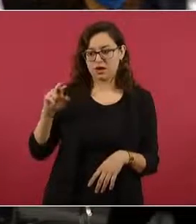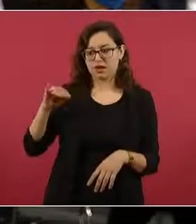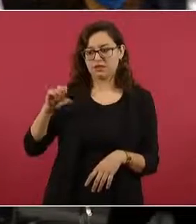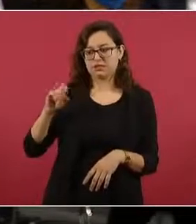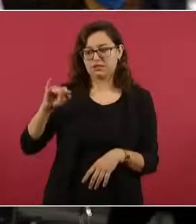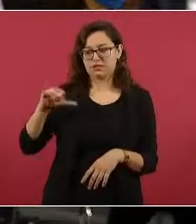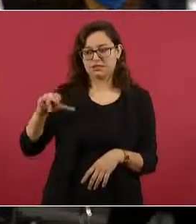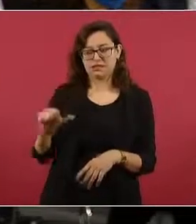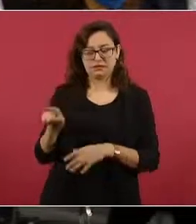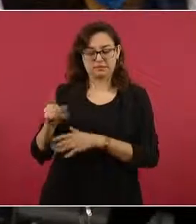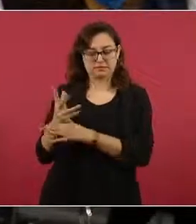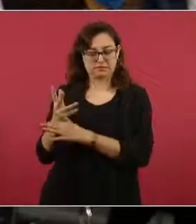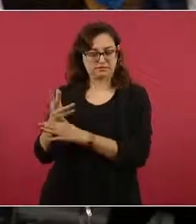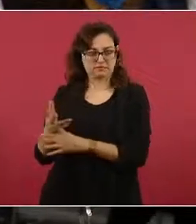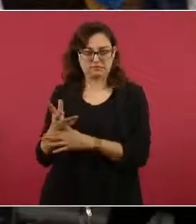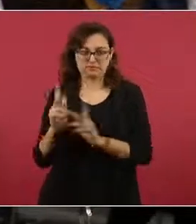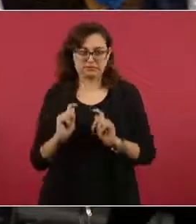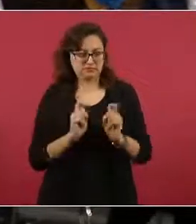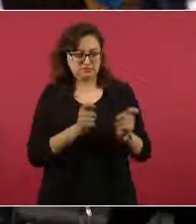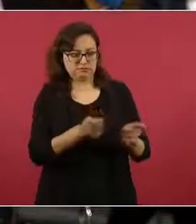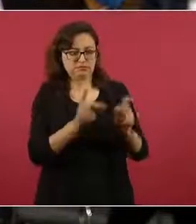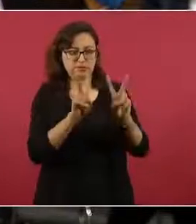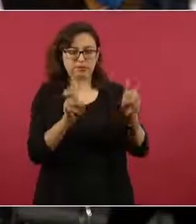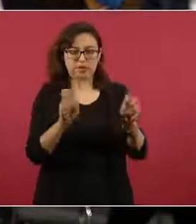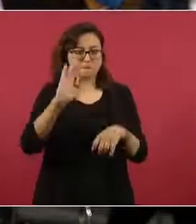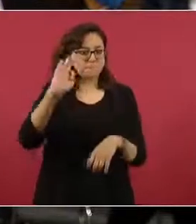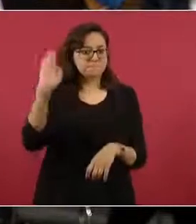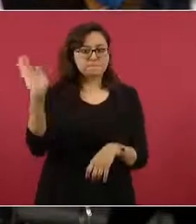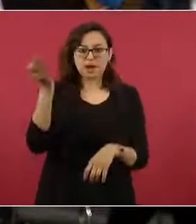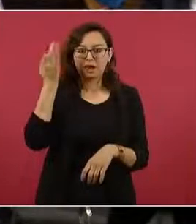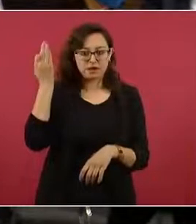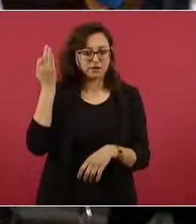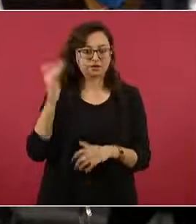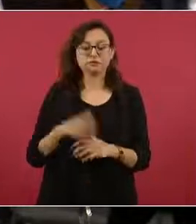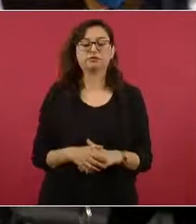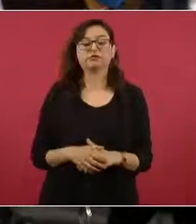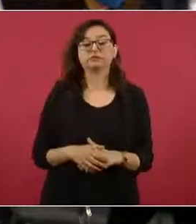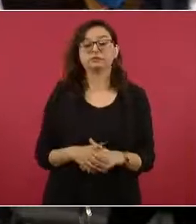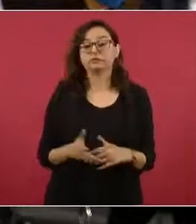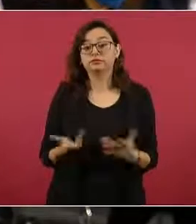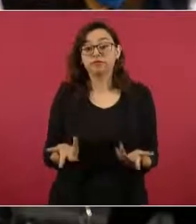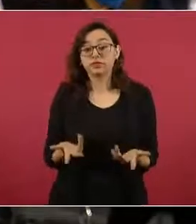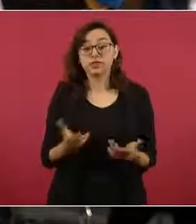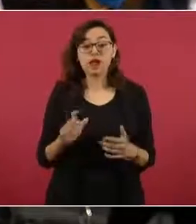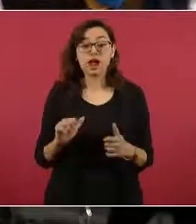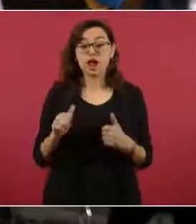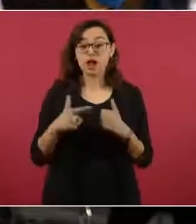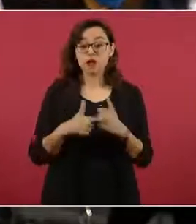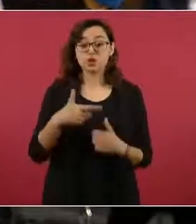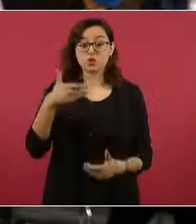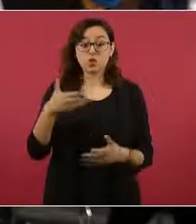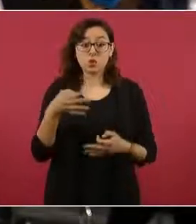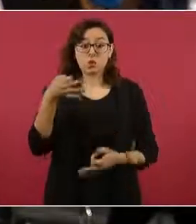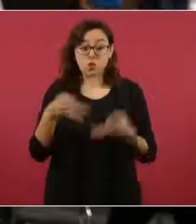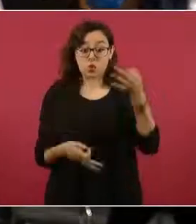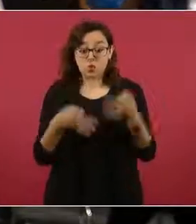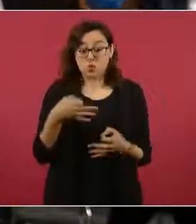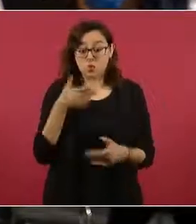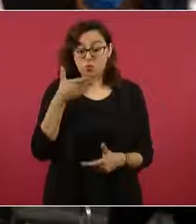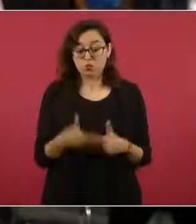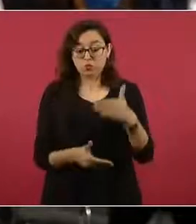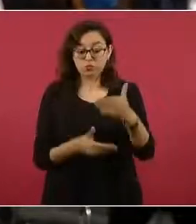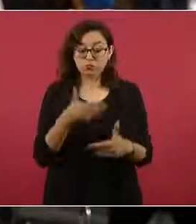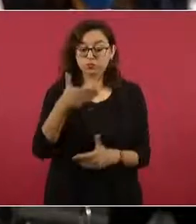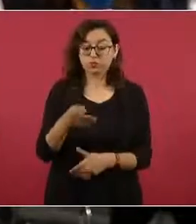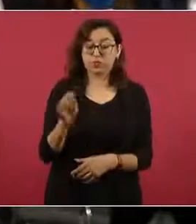federal y también si hubo algún tema de violación al debido proceso por parte de la Fiscalía